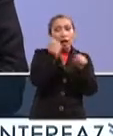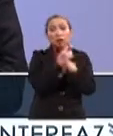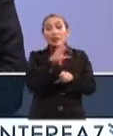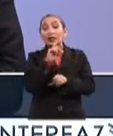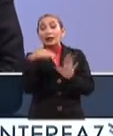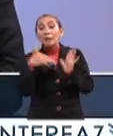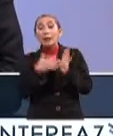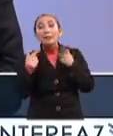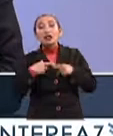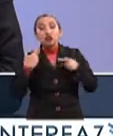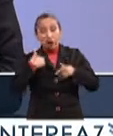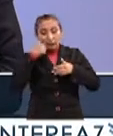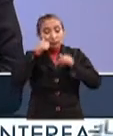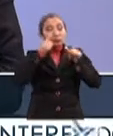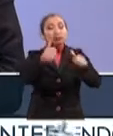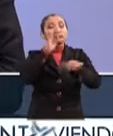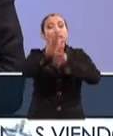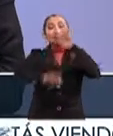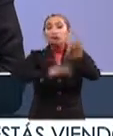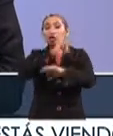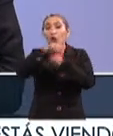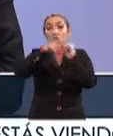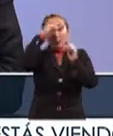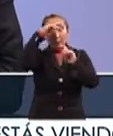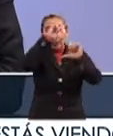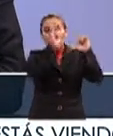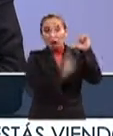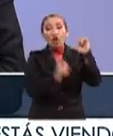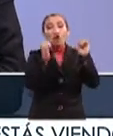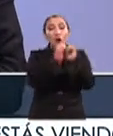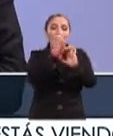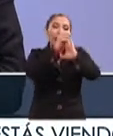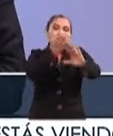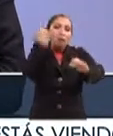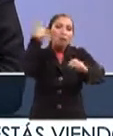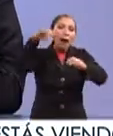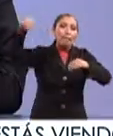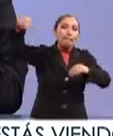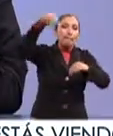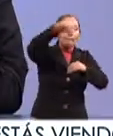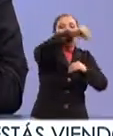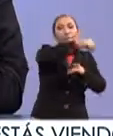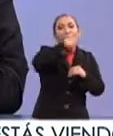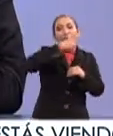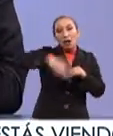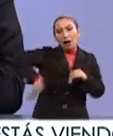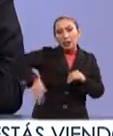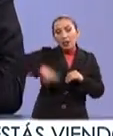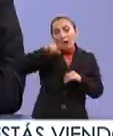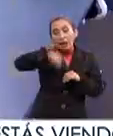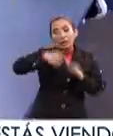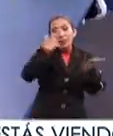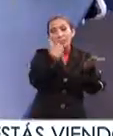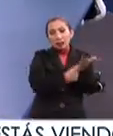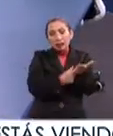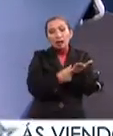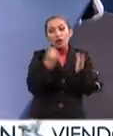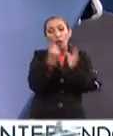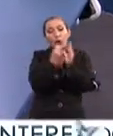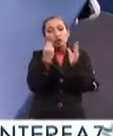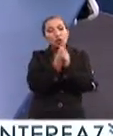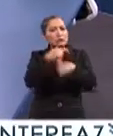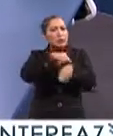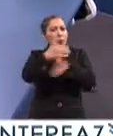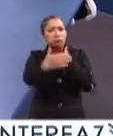es de 30 mil personas atendidas en todo el país, a través de las unidades móviles de aprendizaje, que como te comentaba, son cursos